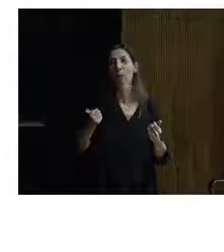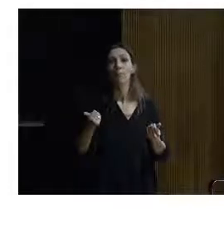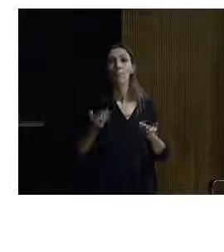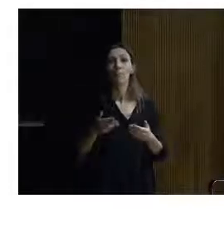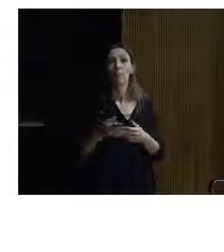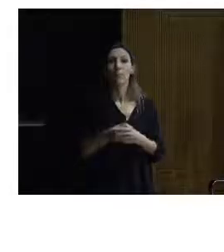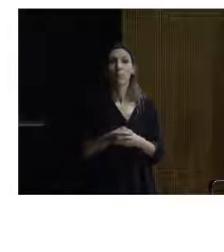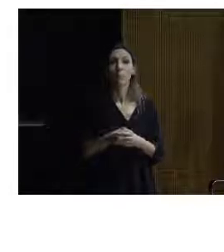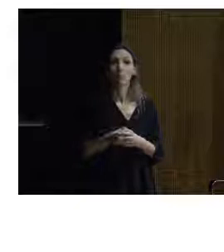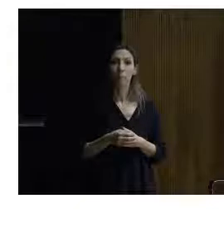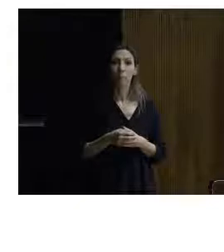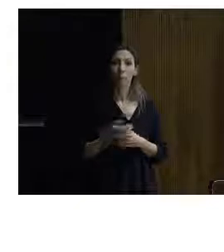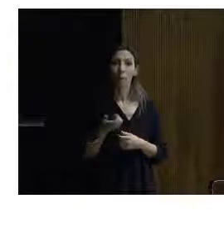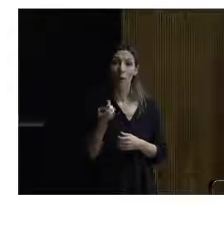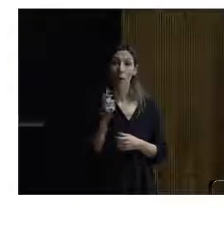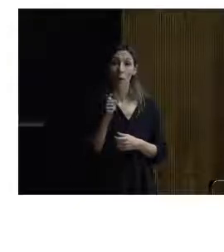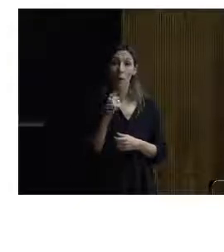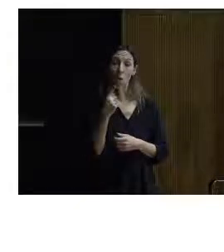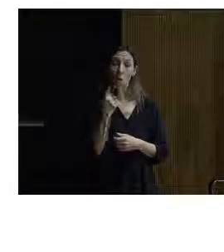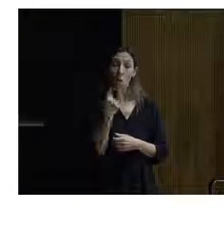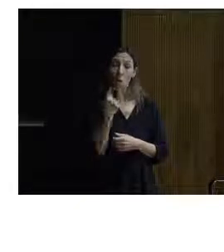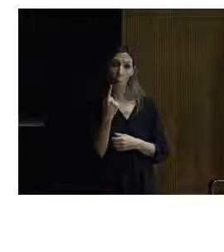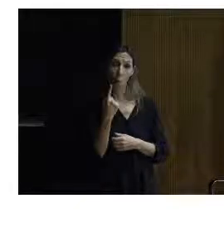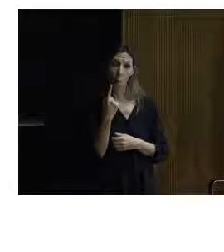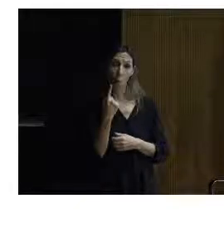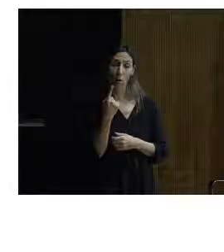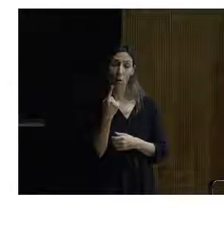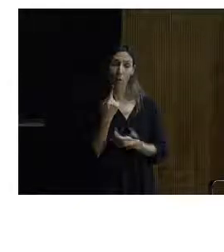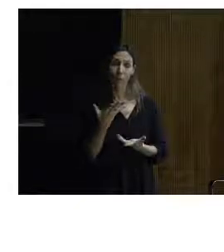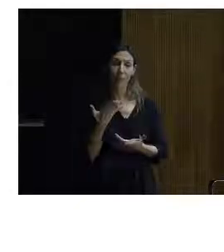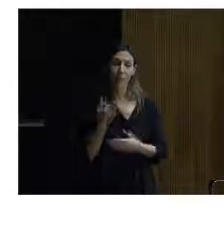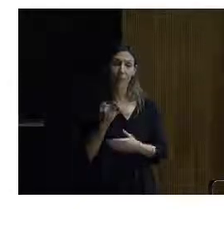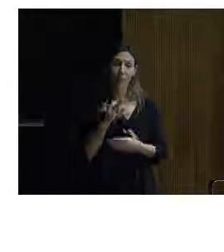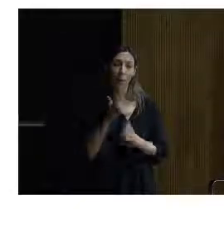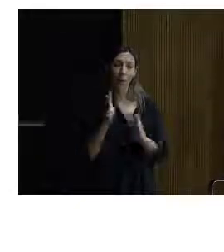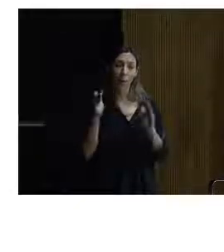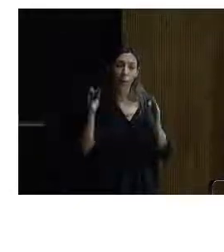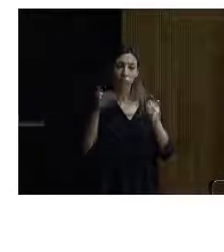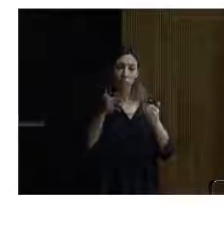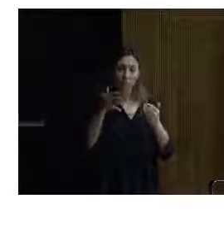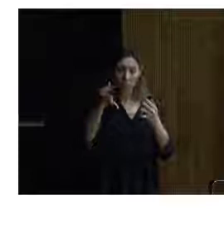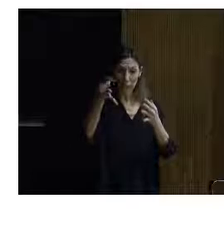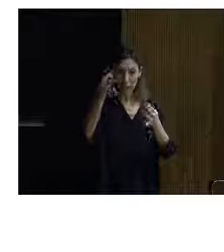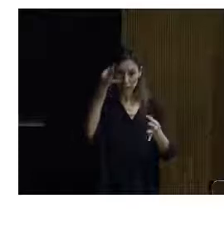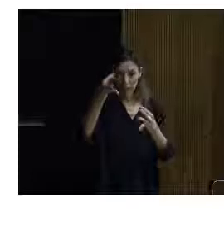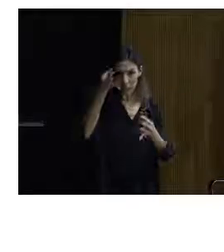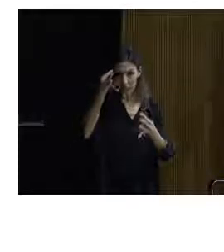En una palabra, nuestro trabajo se tendría que haber dedicado estrictamente a